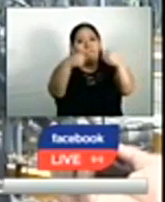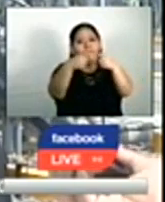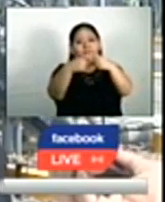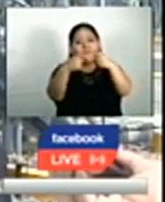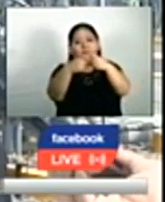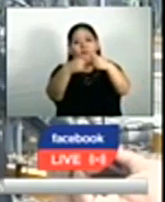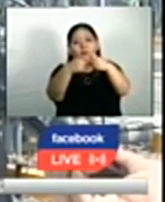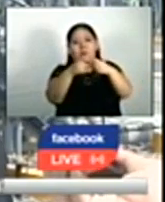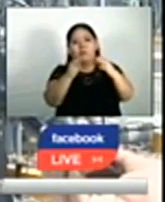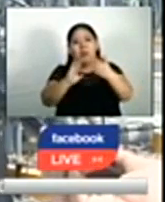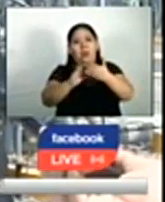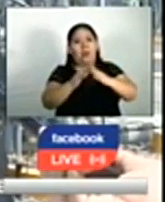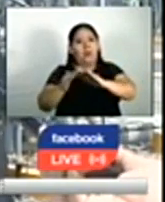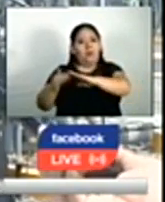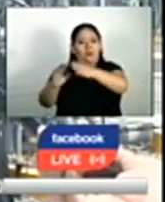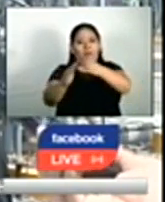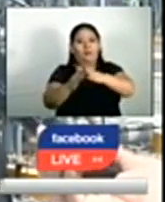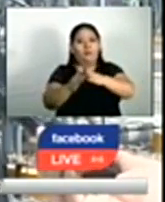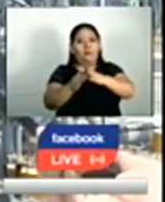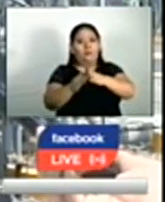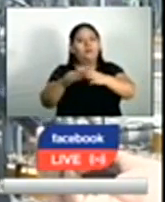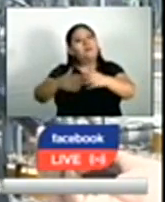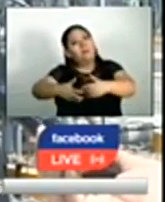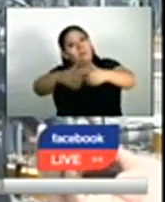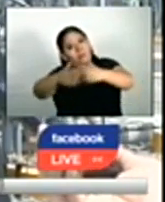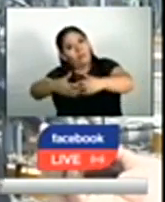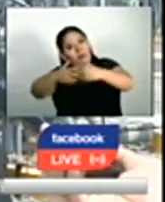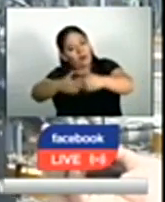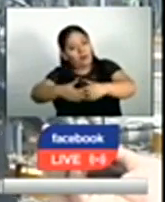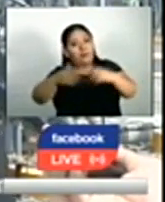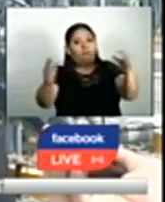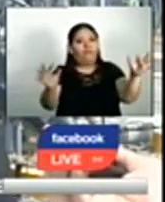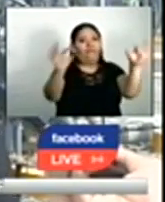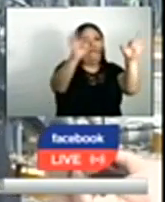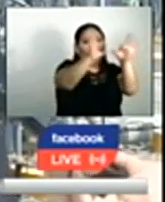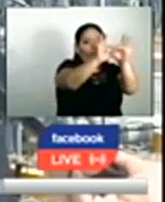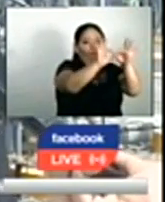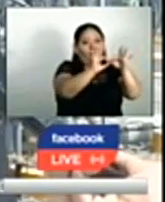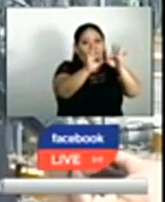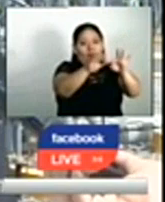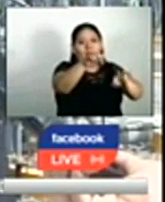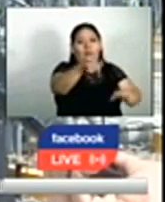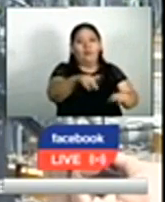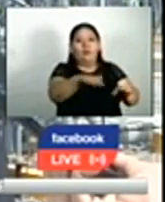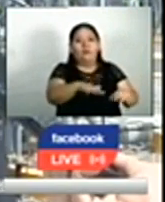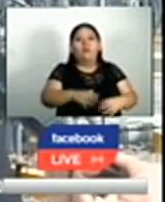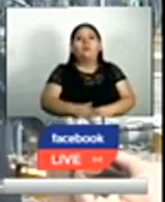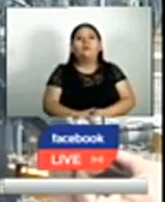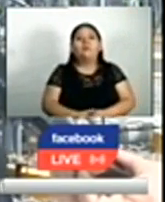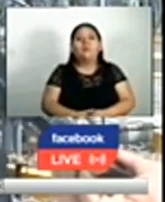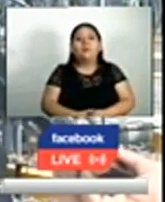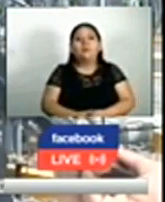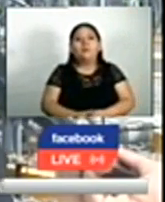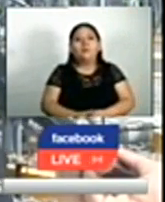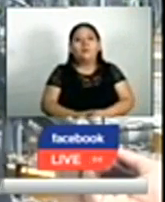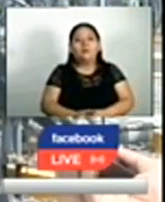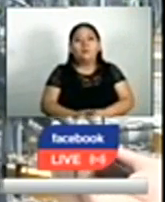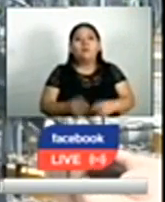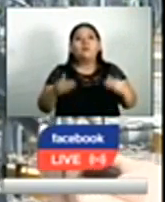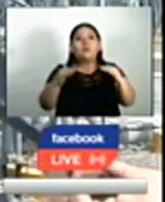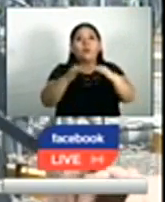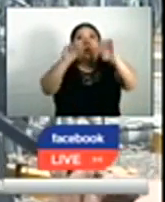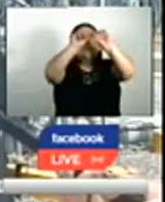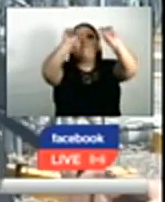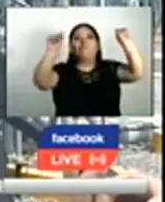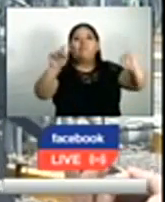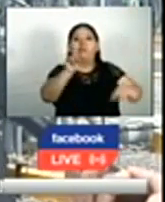para las diferentes empresas que se están conectando aquí a la subestación. También tenemos un nivel de tensión de 115